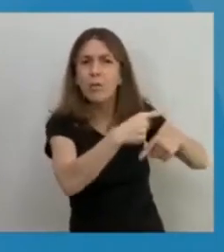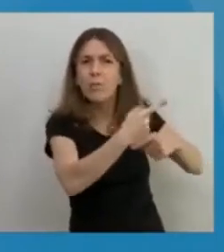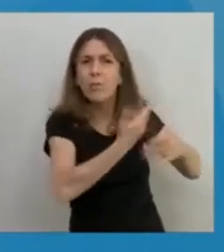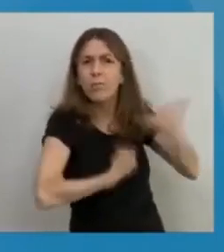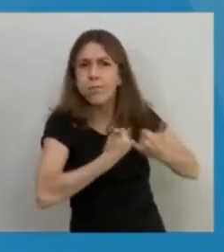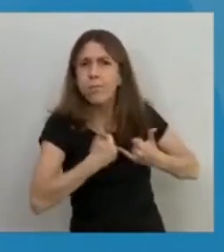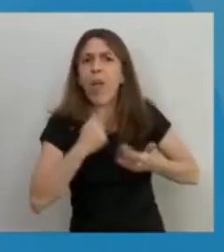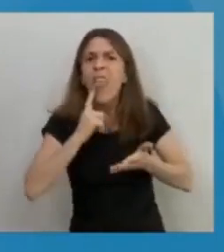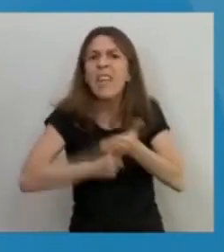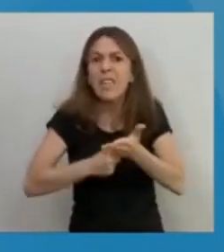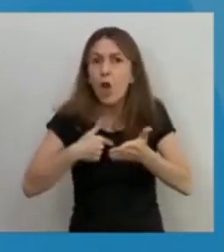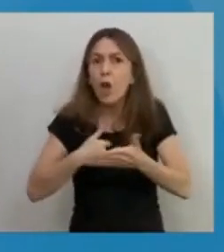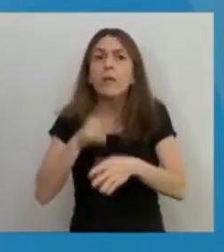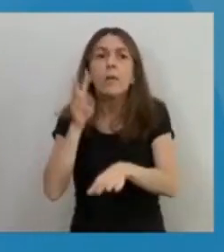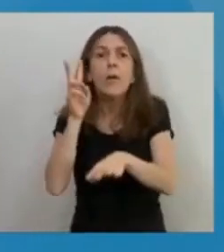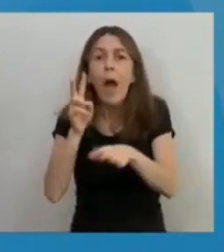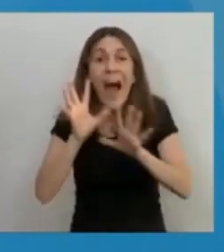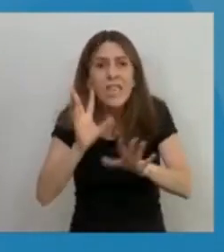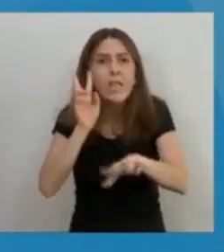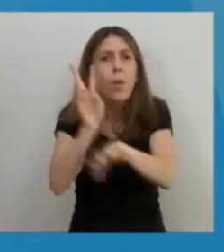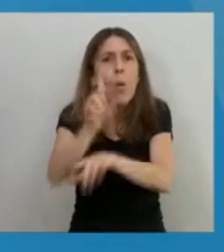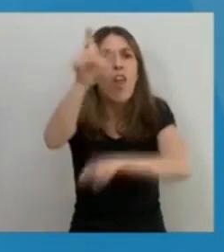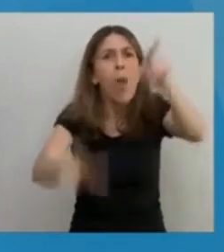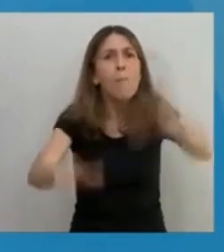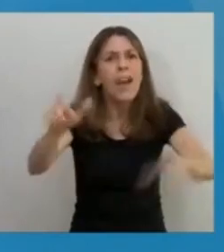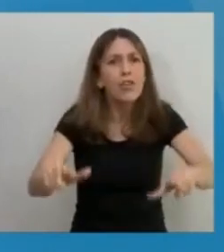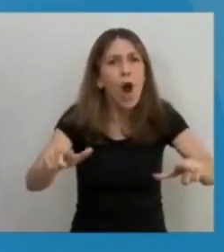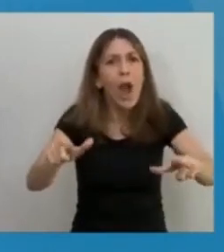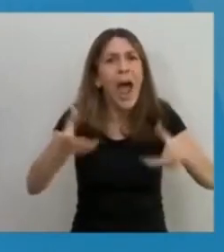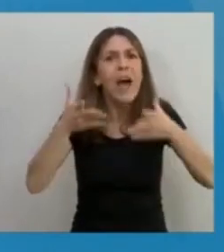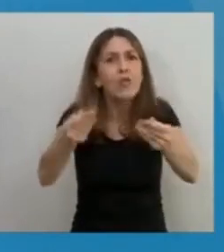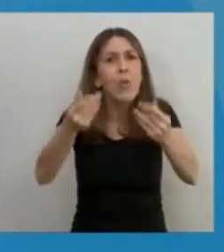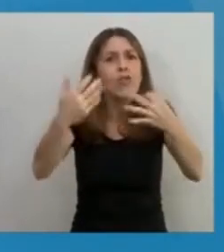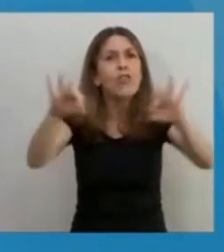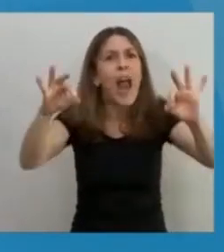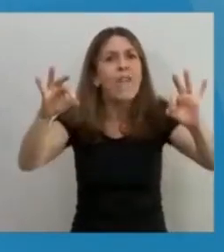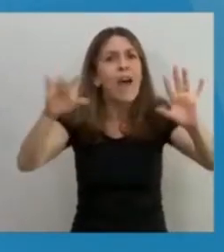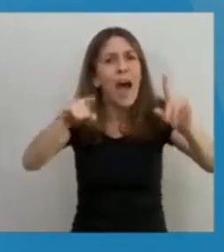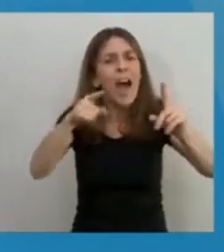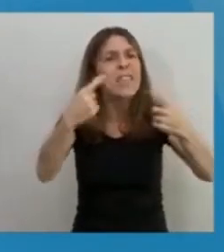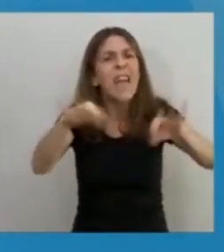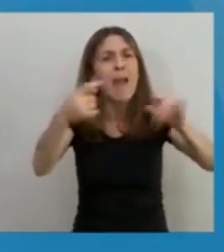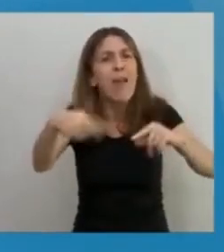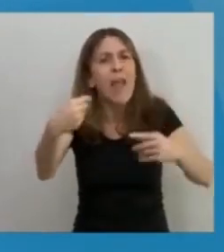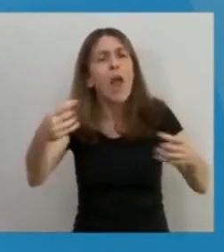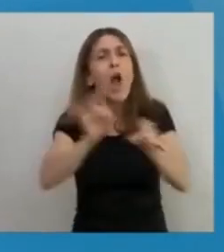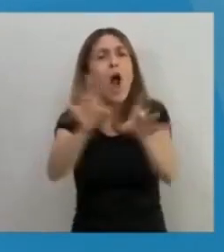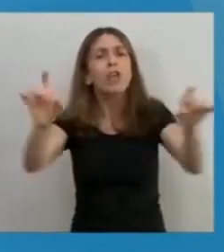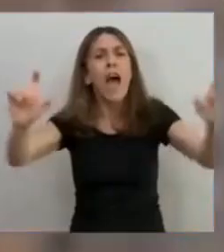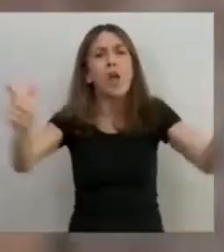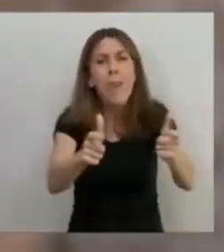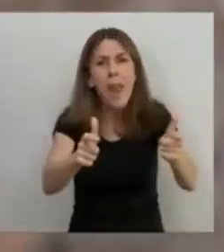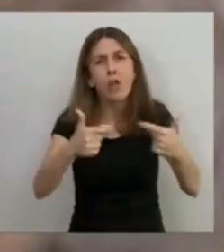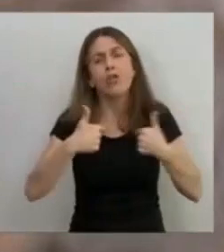medidas que sé que salvan de contagios a argentinos y argentinas. Son medidas que sé